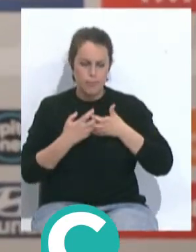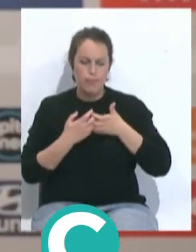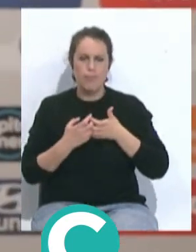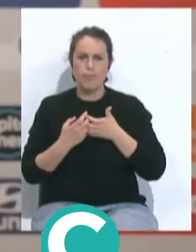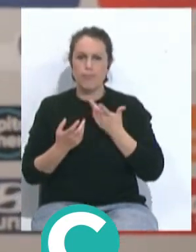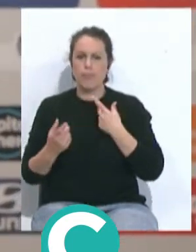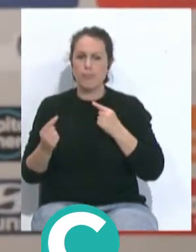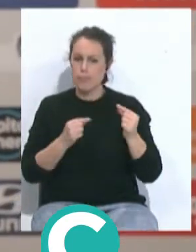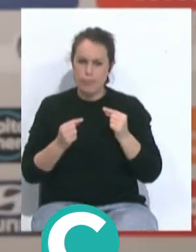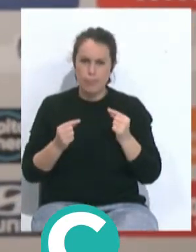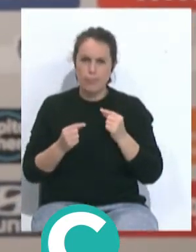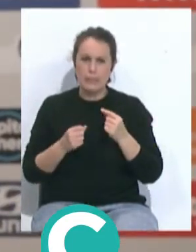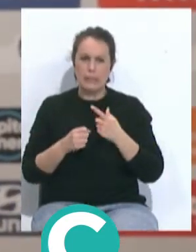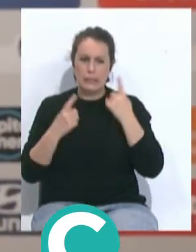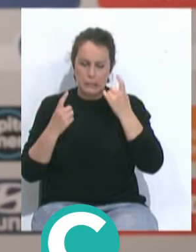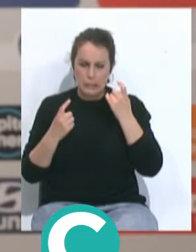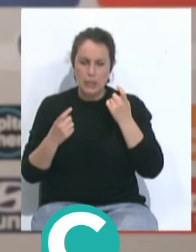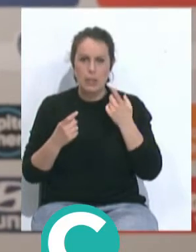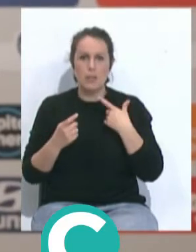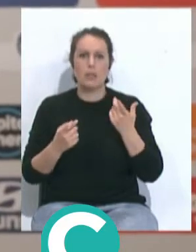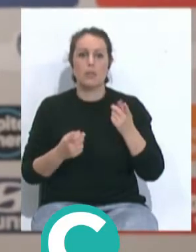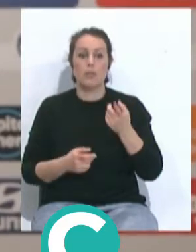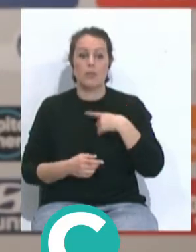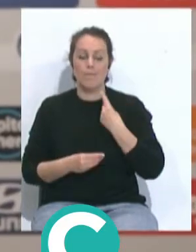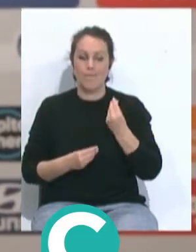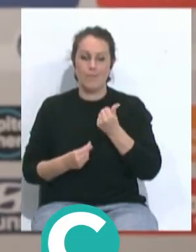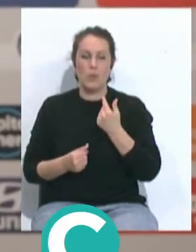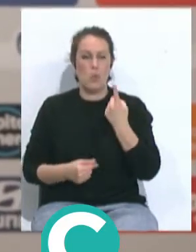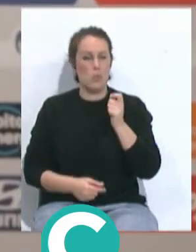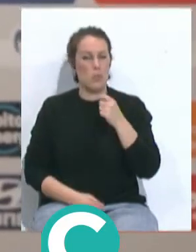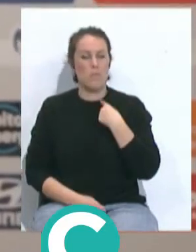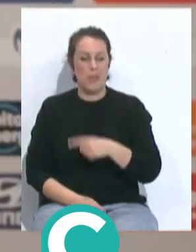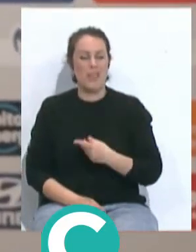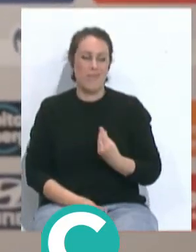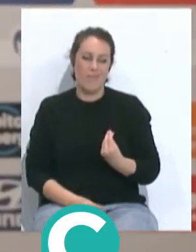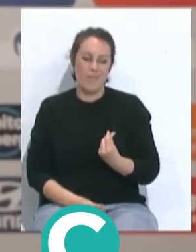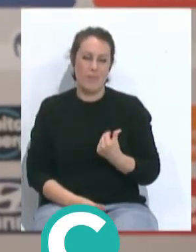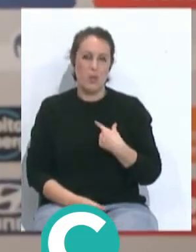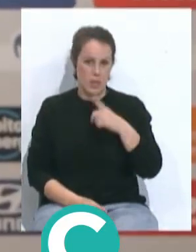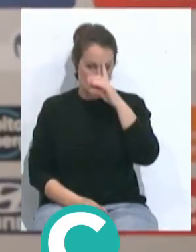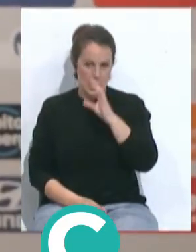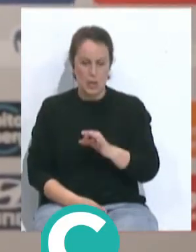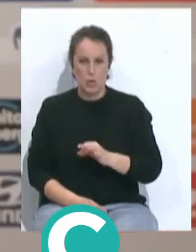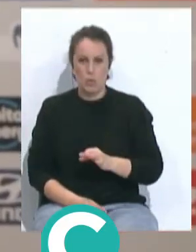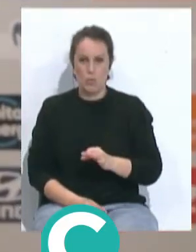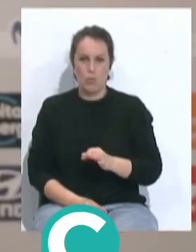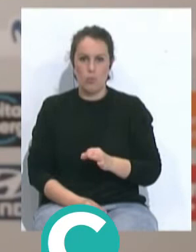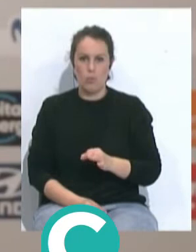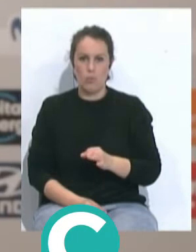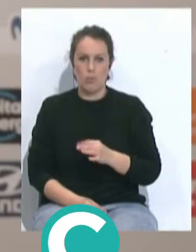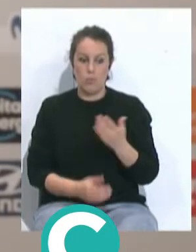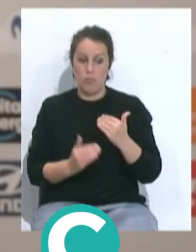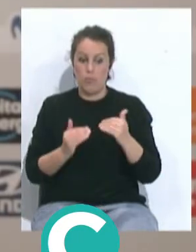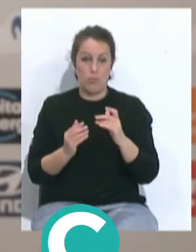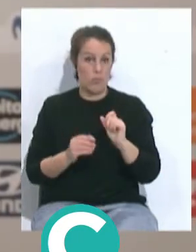y la verdad, como la sensación de eso, de haber perdido mínimo un punto, que yo creo que hubiera sido lo más